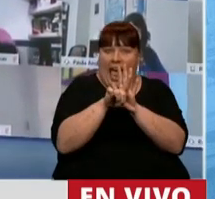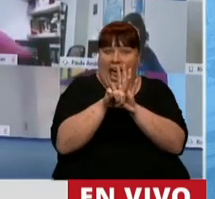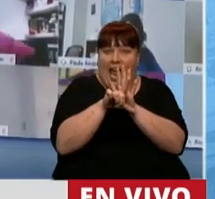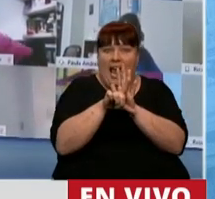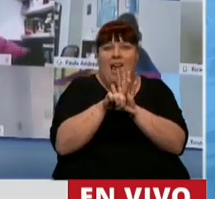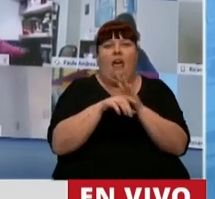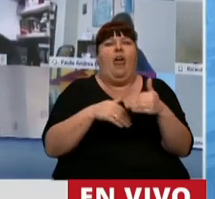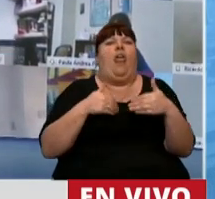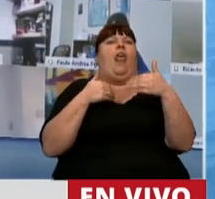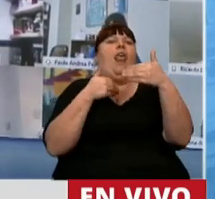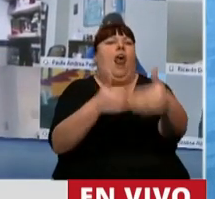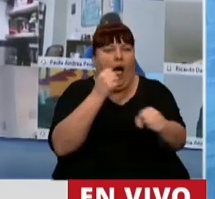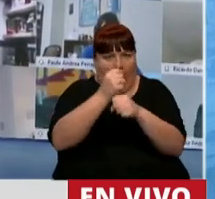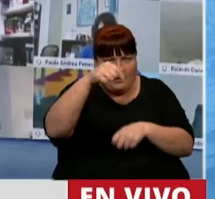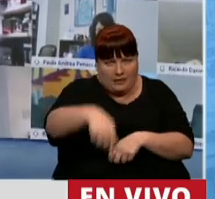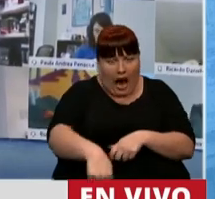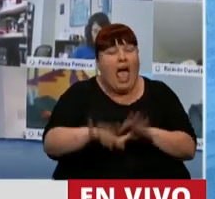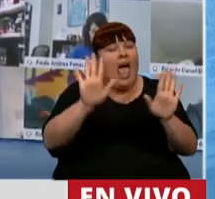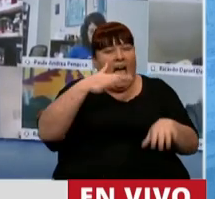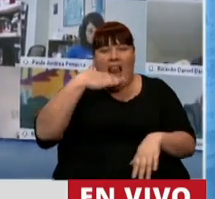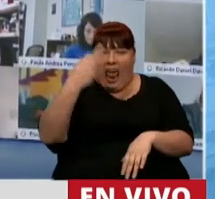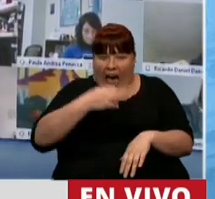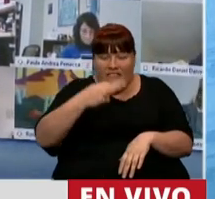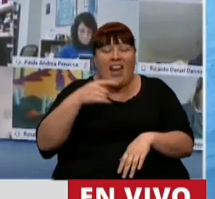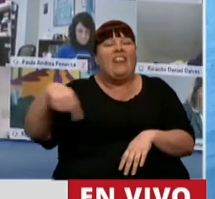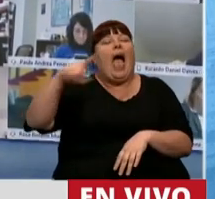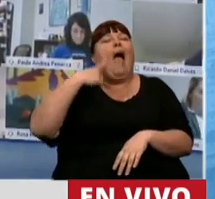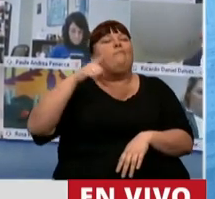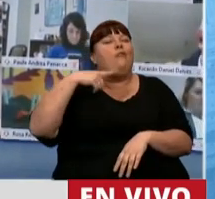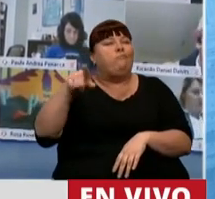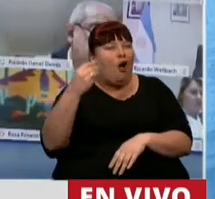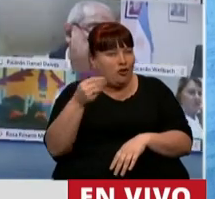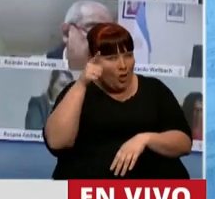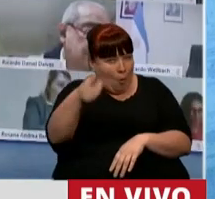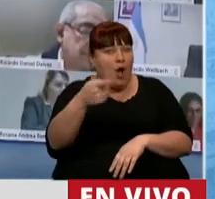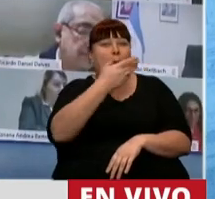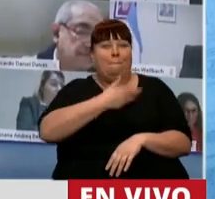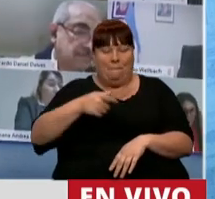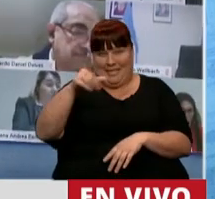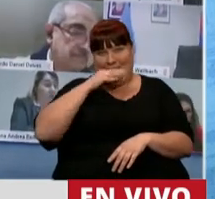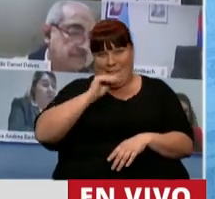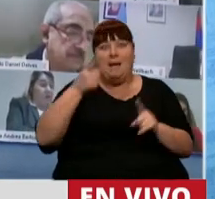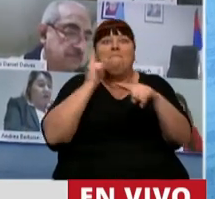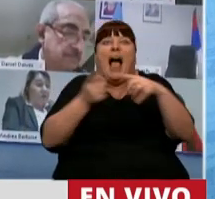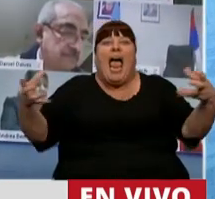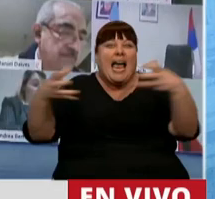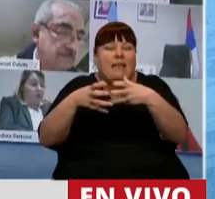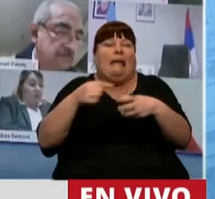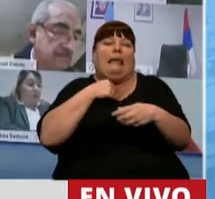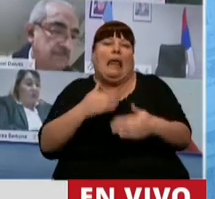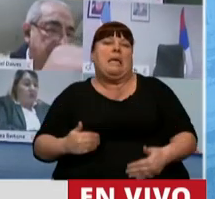que lo demoraron hasta este momento, pero la verdadera intencionalidad suya y de su equipo era